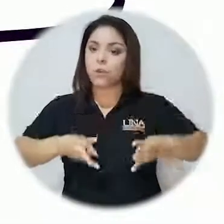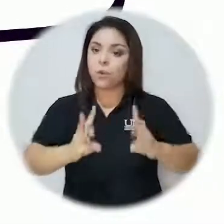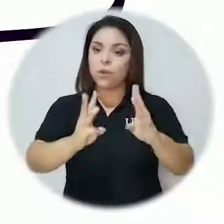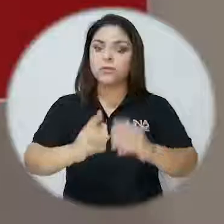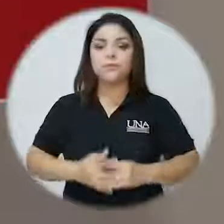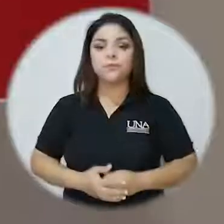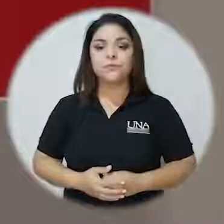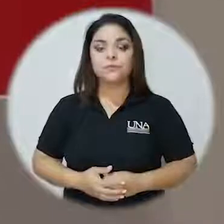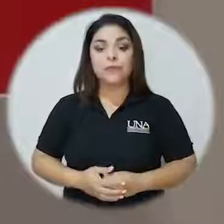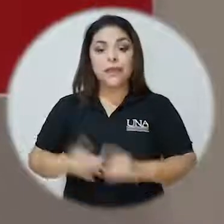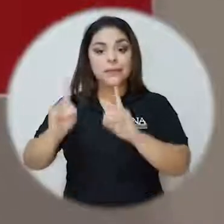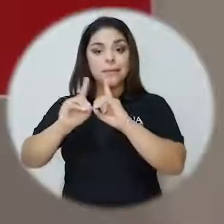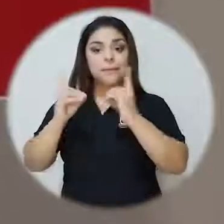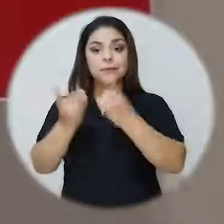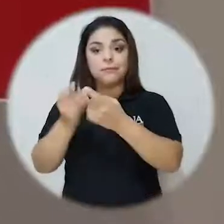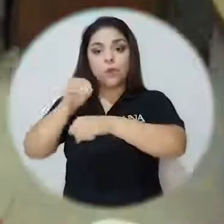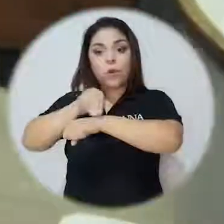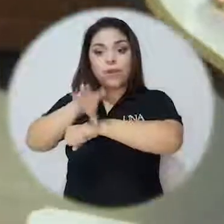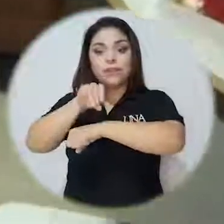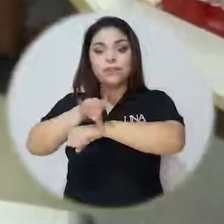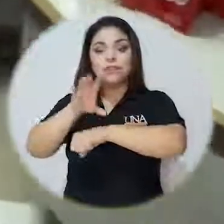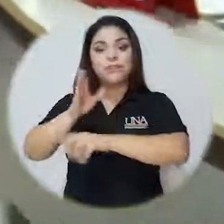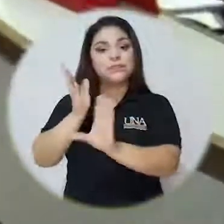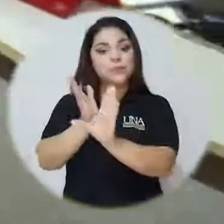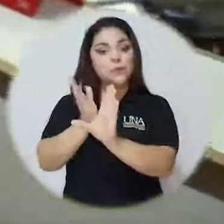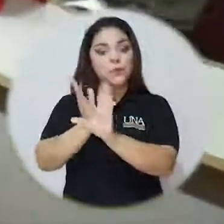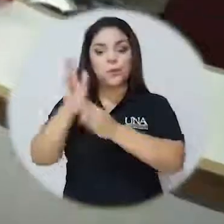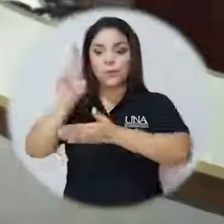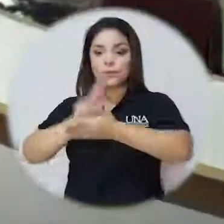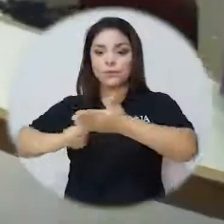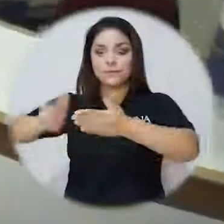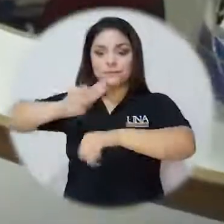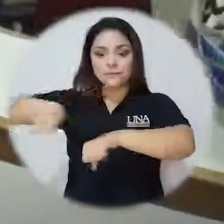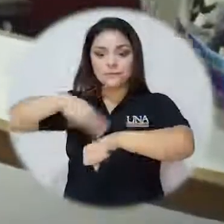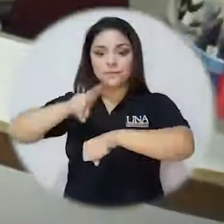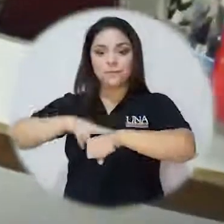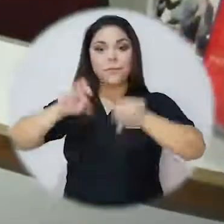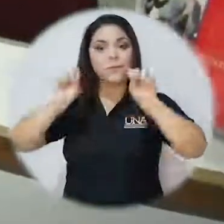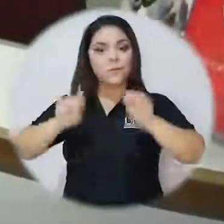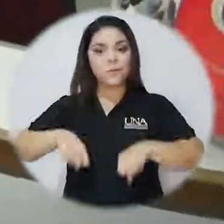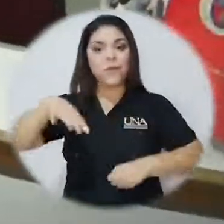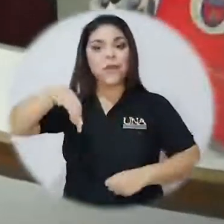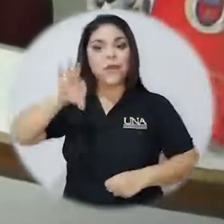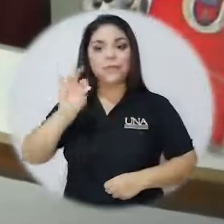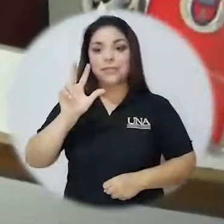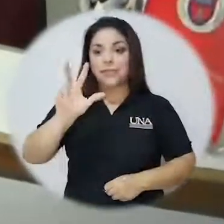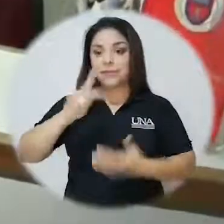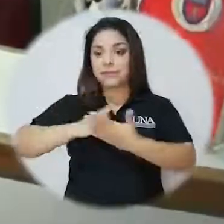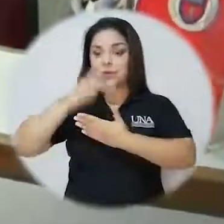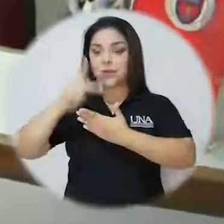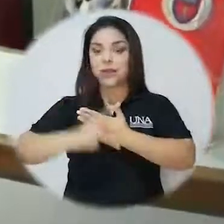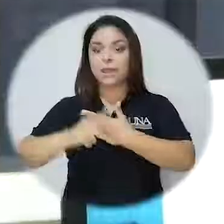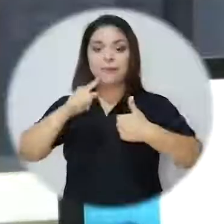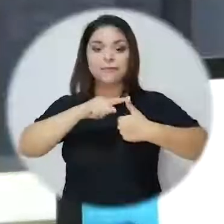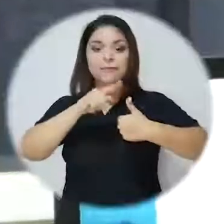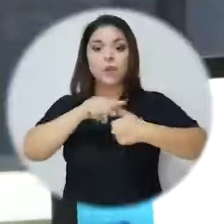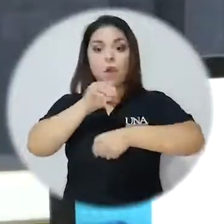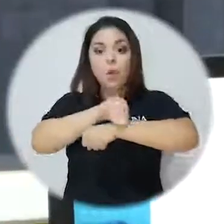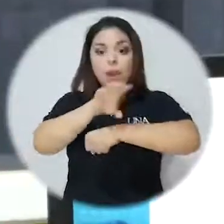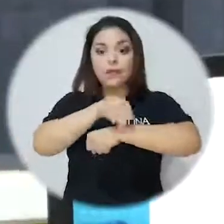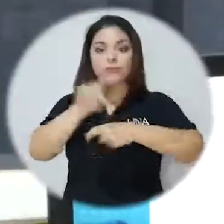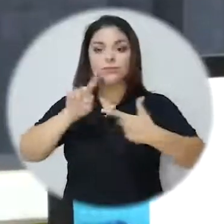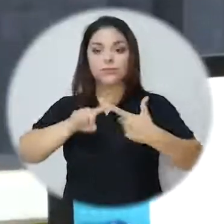metodológico? En el Departamento de Orientación y Psicología de la Universidad Nacional, puedes encontrar tres programas,